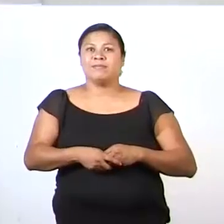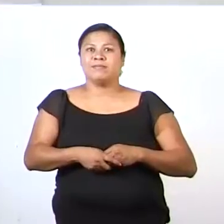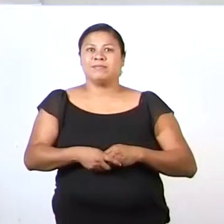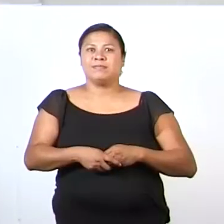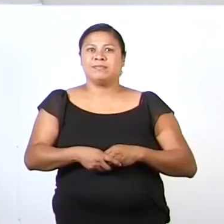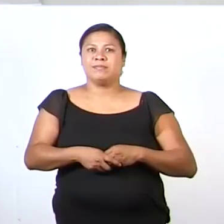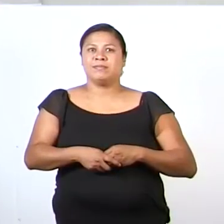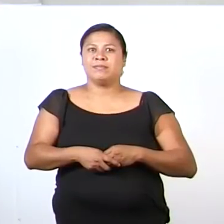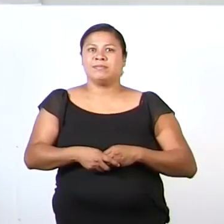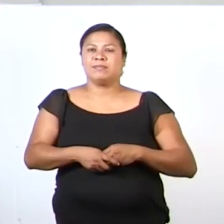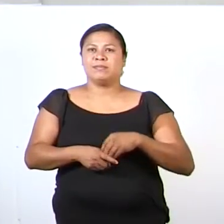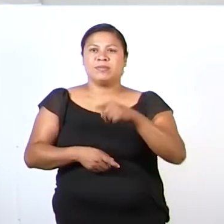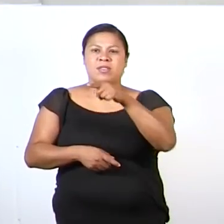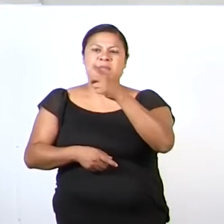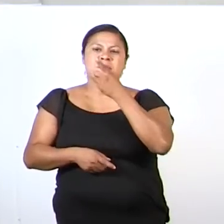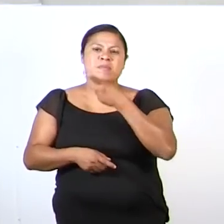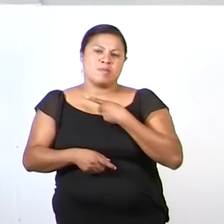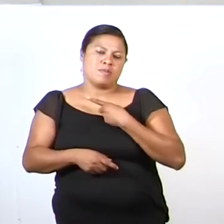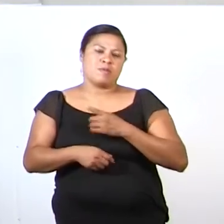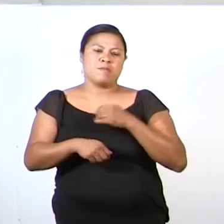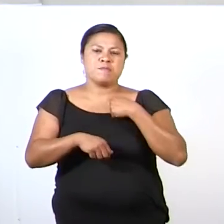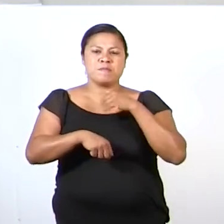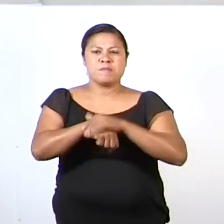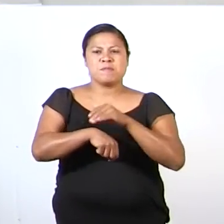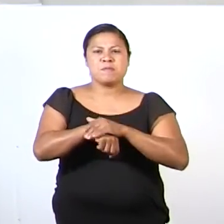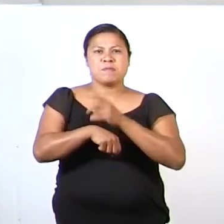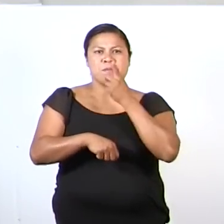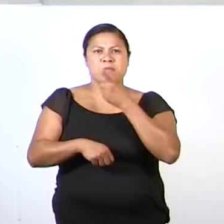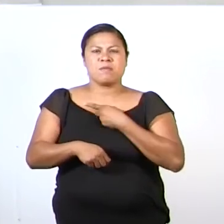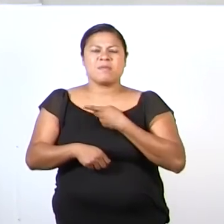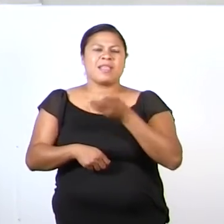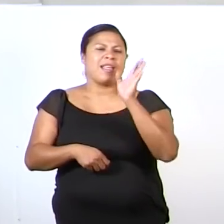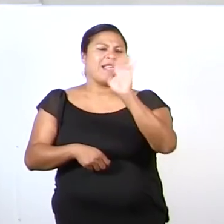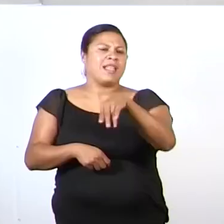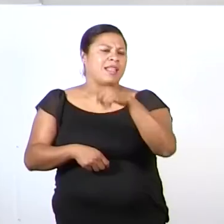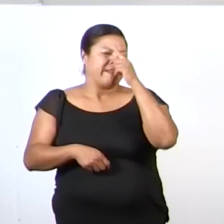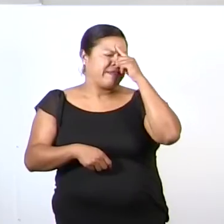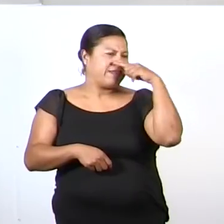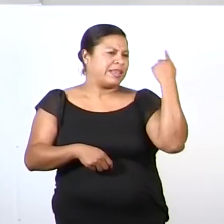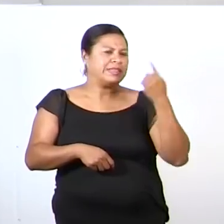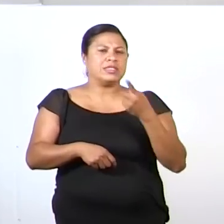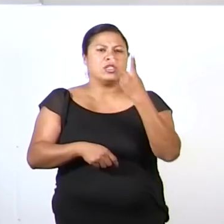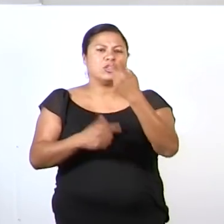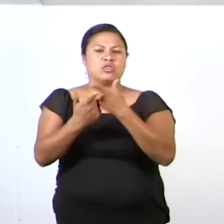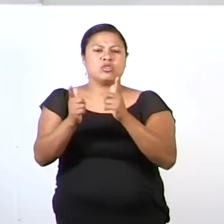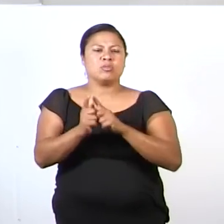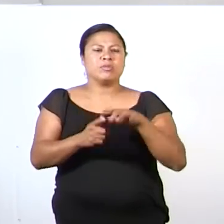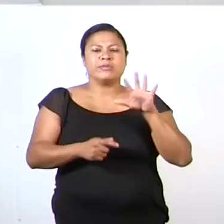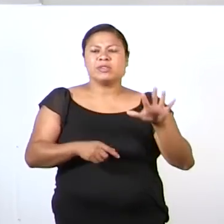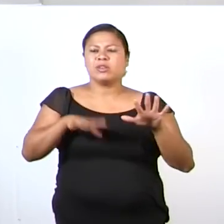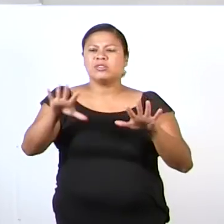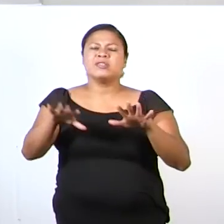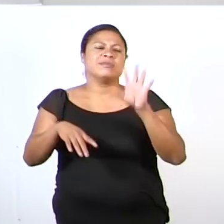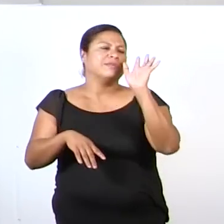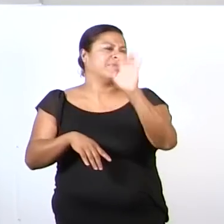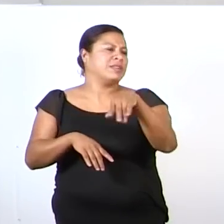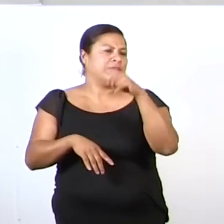Ahora, él me dijo, pues es que eso era muy fácil, hacer dos colecciones de cinco elementos.